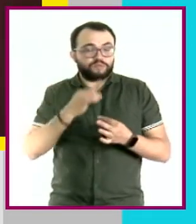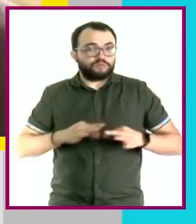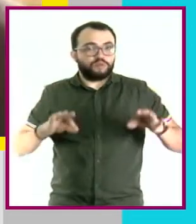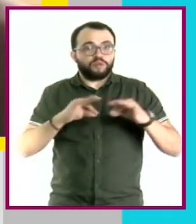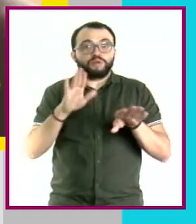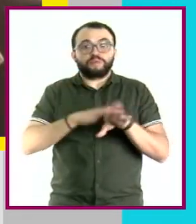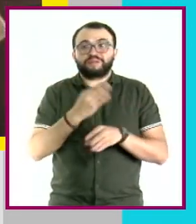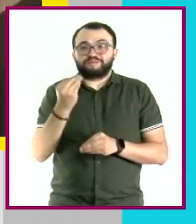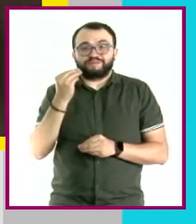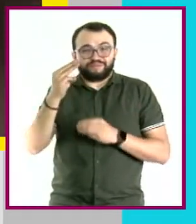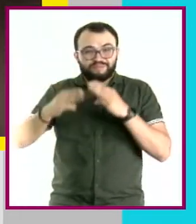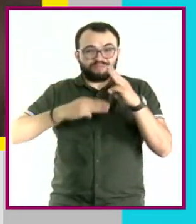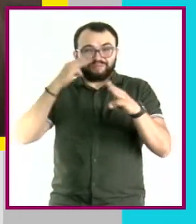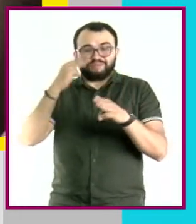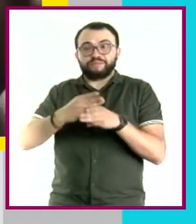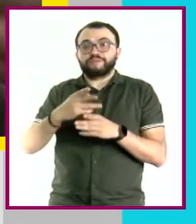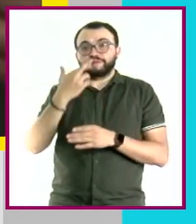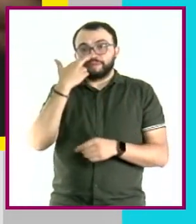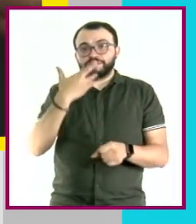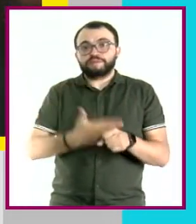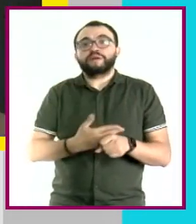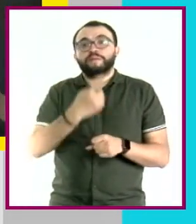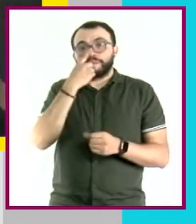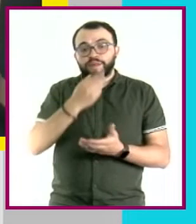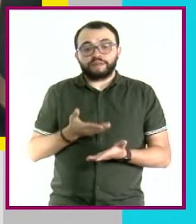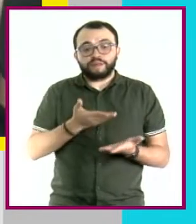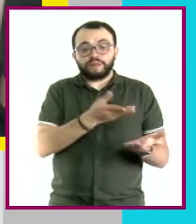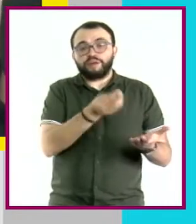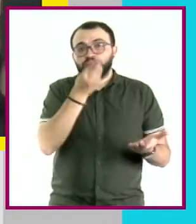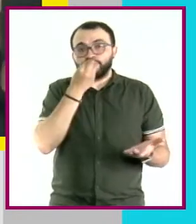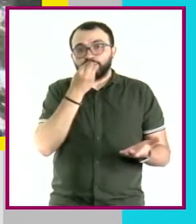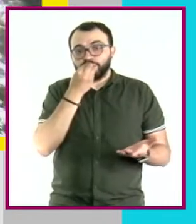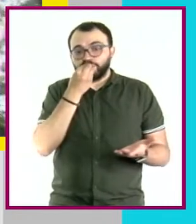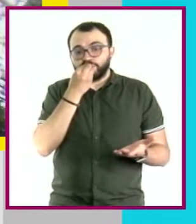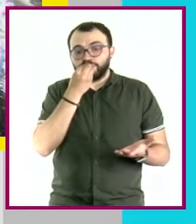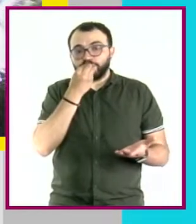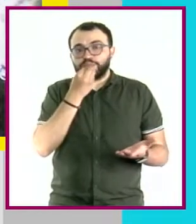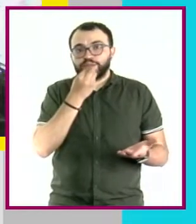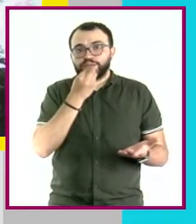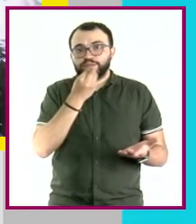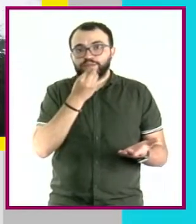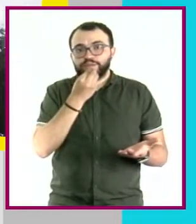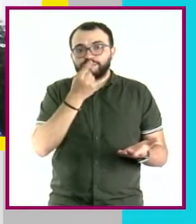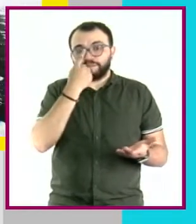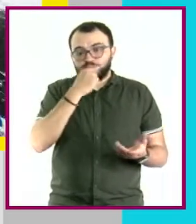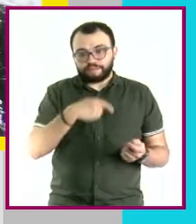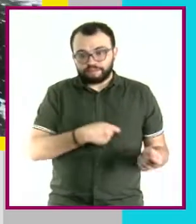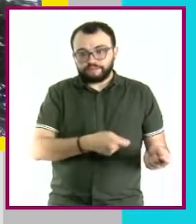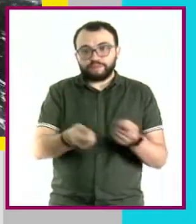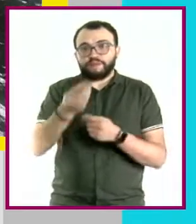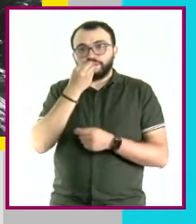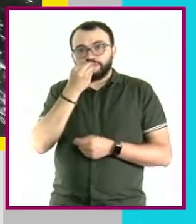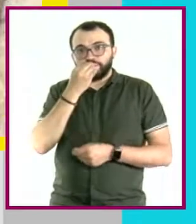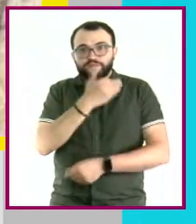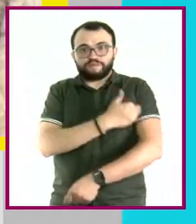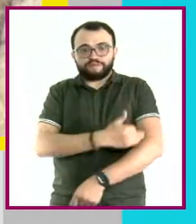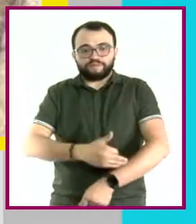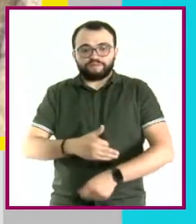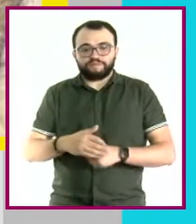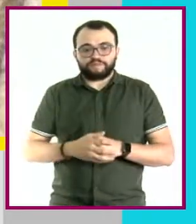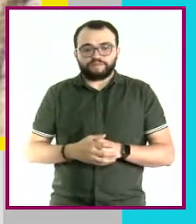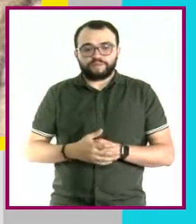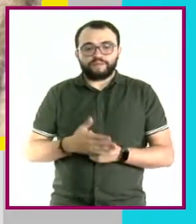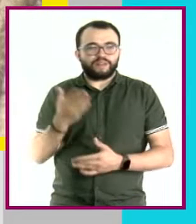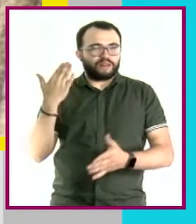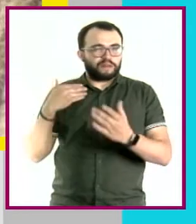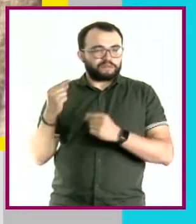del mundo las mujeres son responsables de garantizar que haya comida en la mesa para alimentar a su familia. Hasta hace poco los insectos